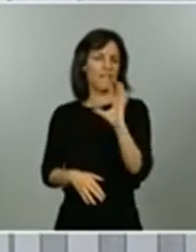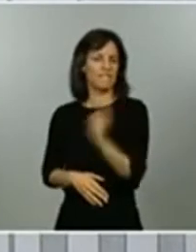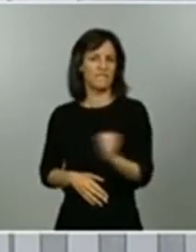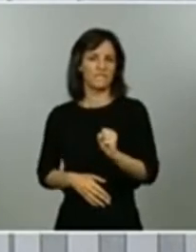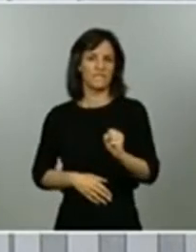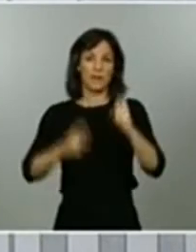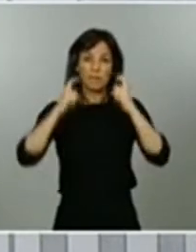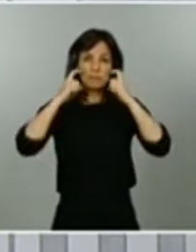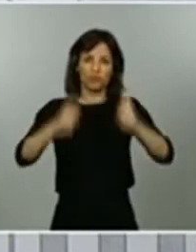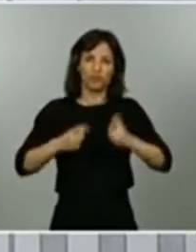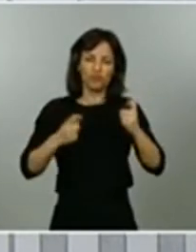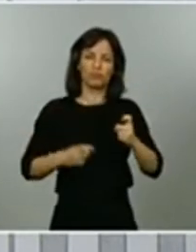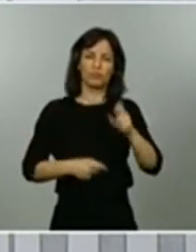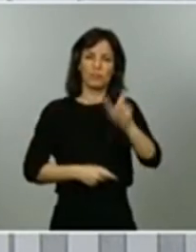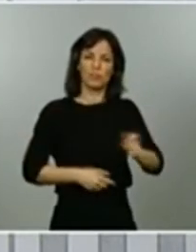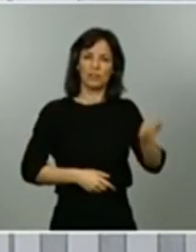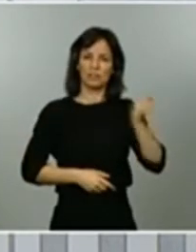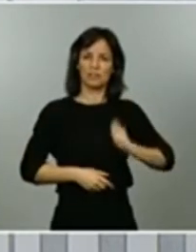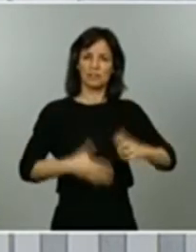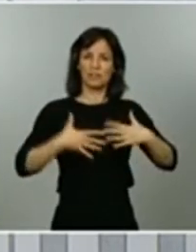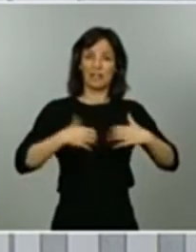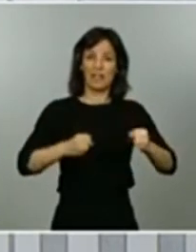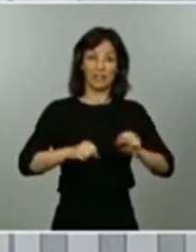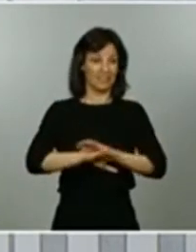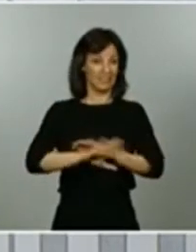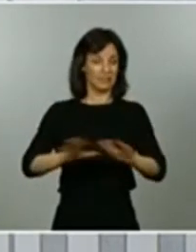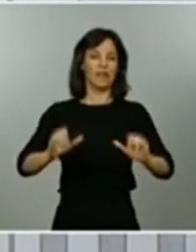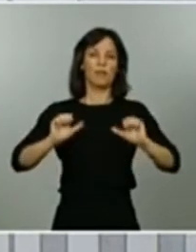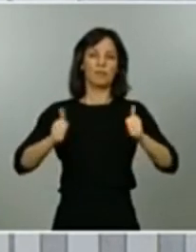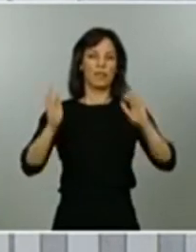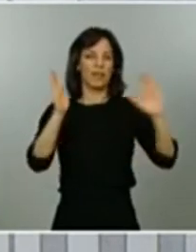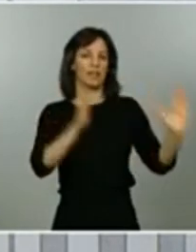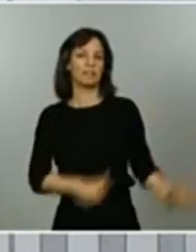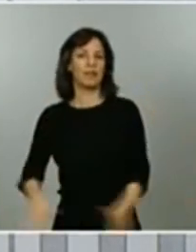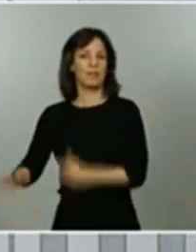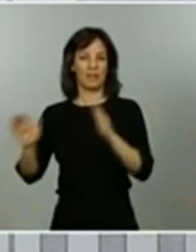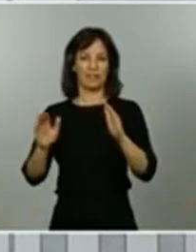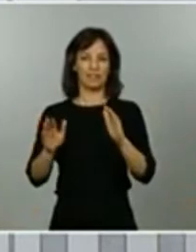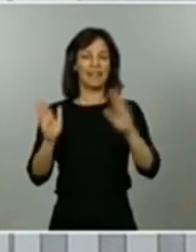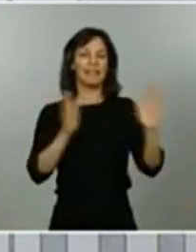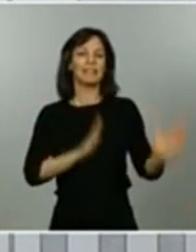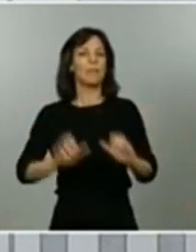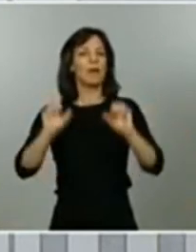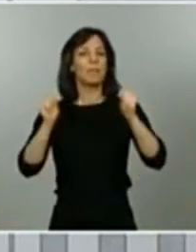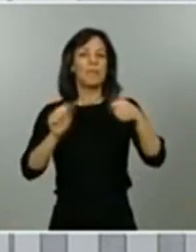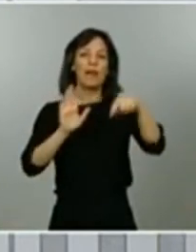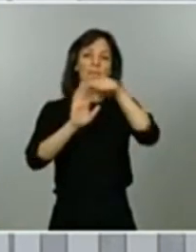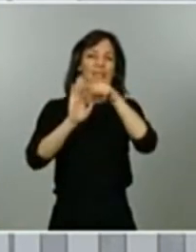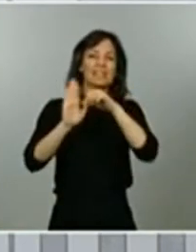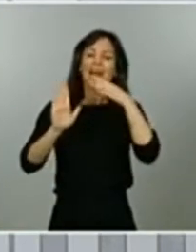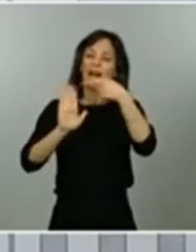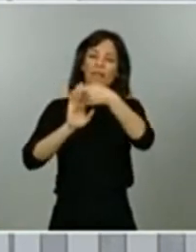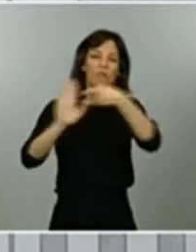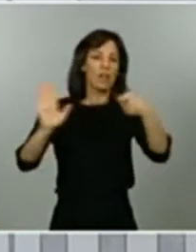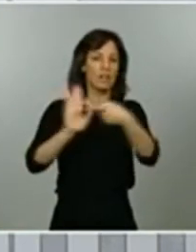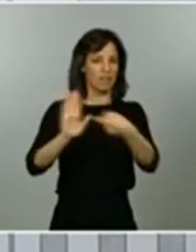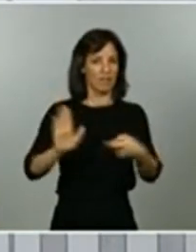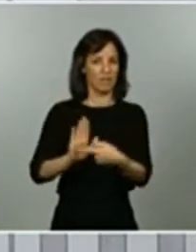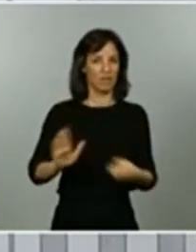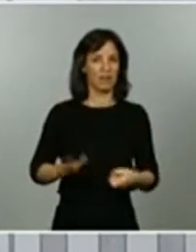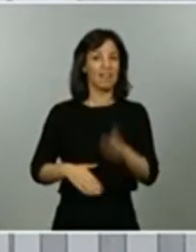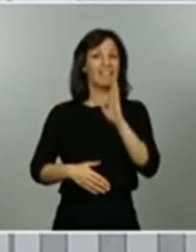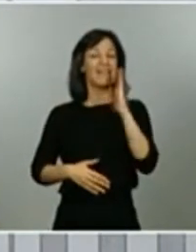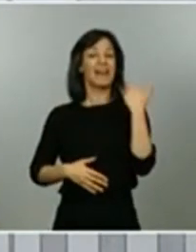iniciar la segunda etapa, la etapa de la desescalada, en base al plan que aprobó el Consejo de